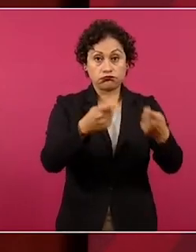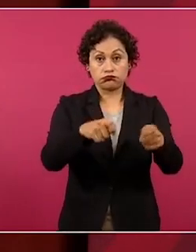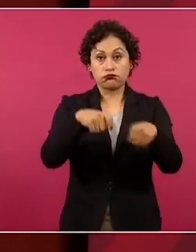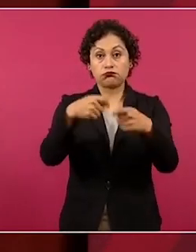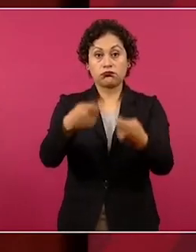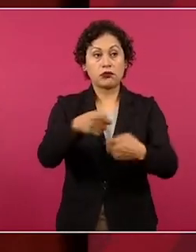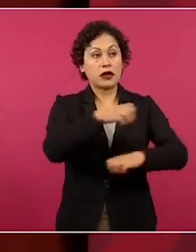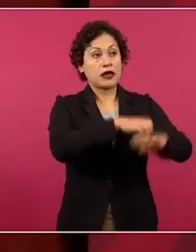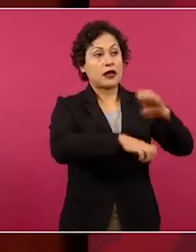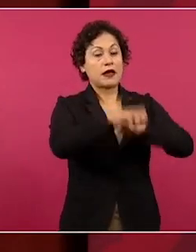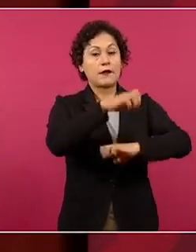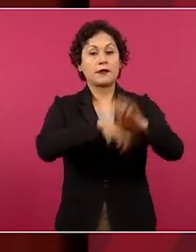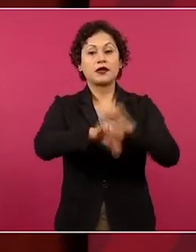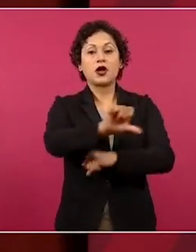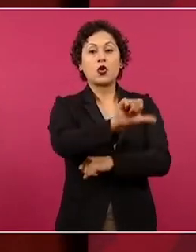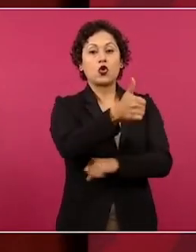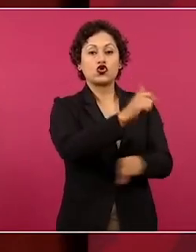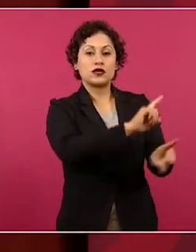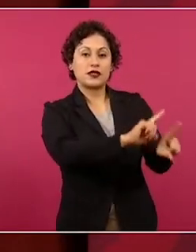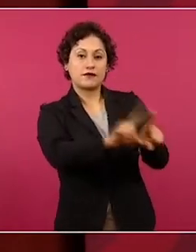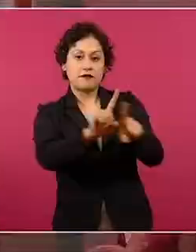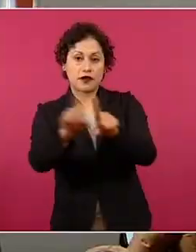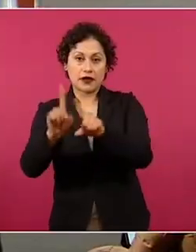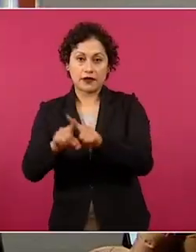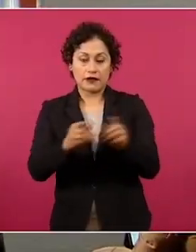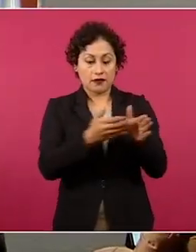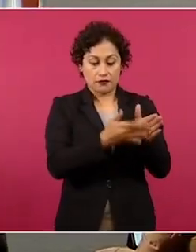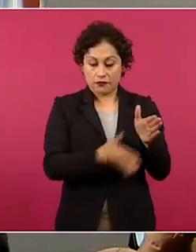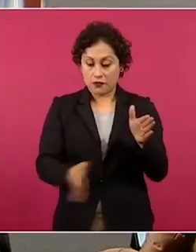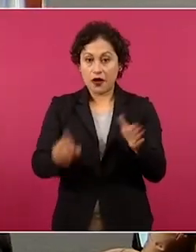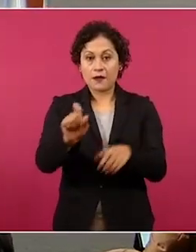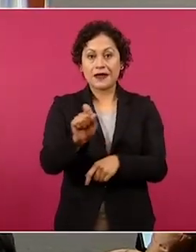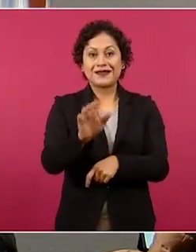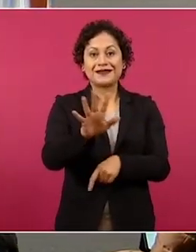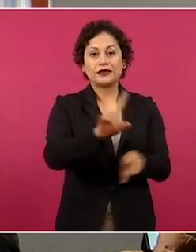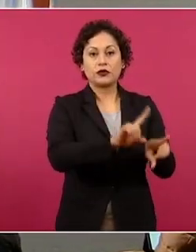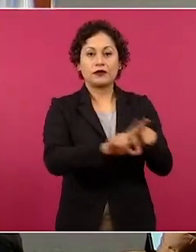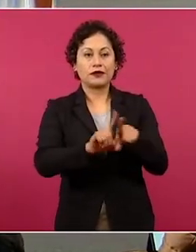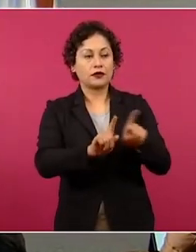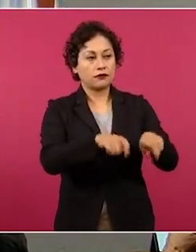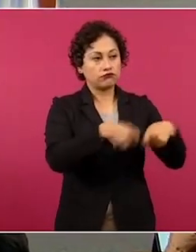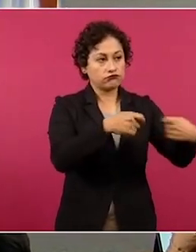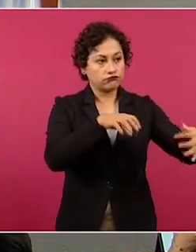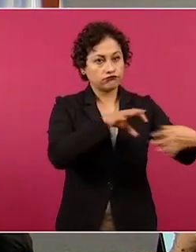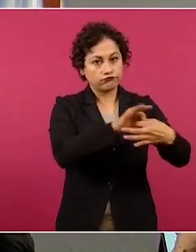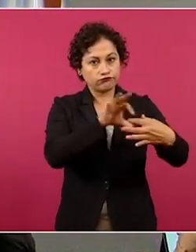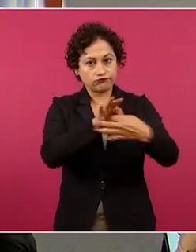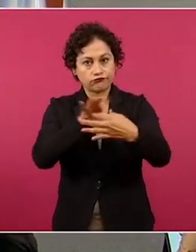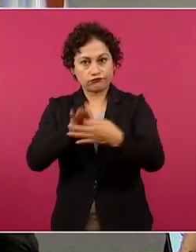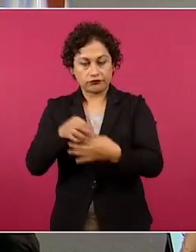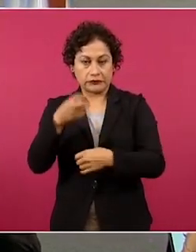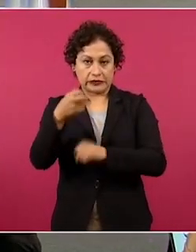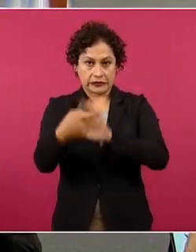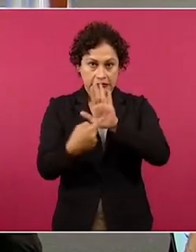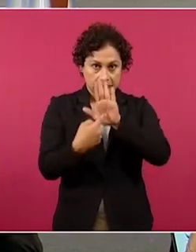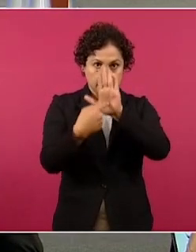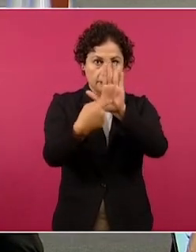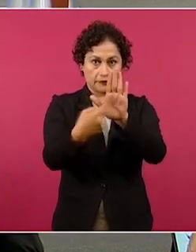en 25 frentes de obra, que son estas empresas y su programa. ¡Gracias! ¡Gracias!